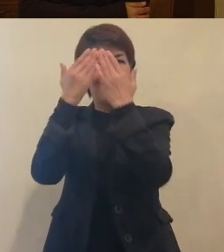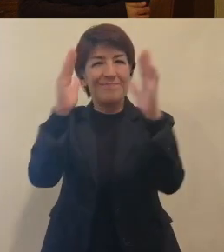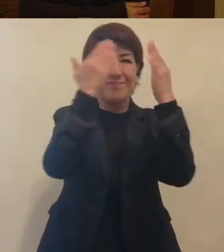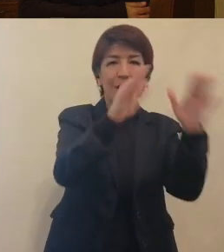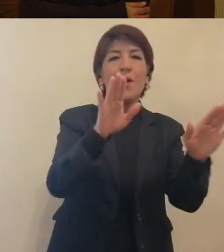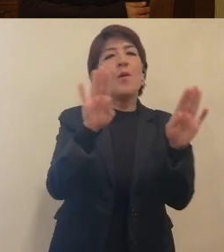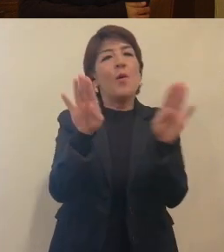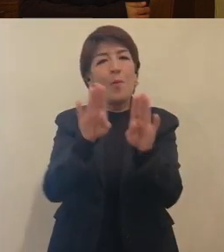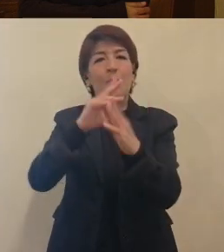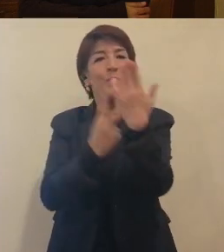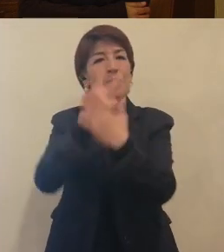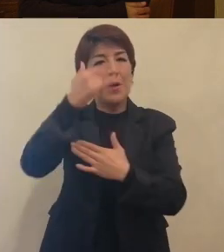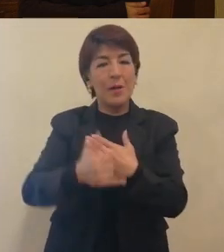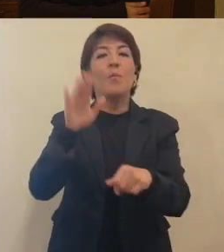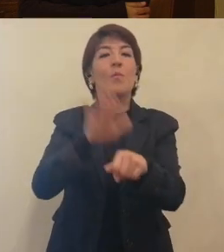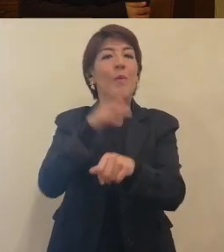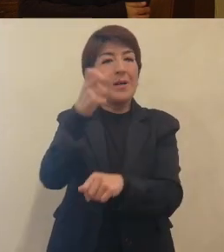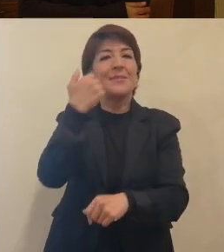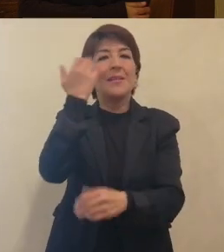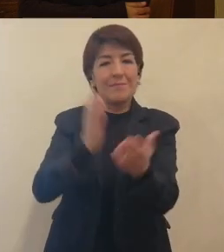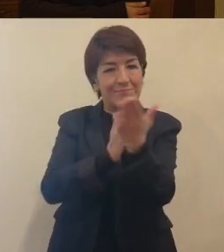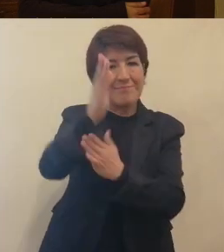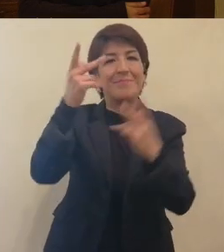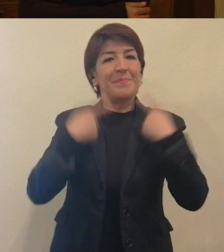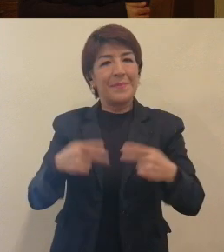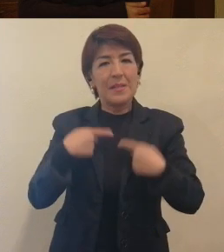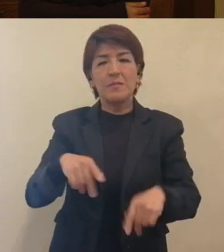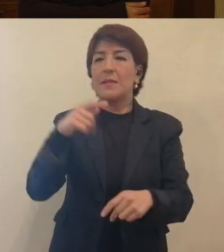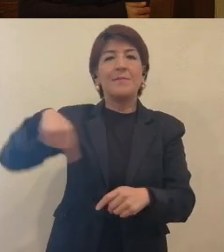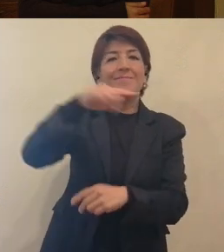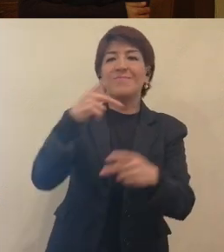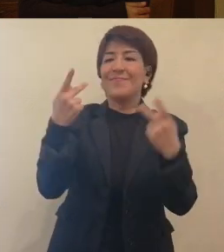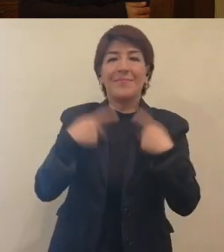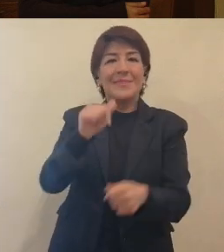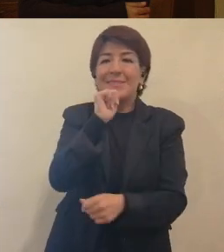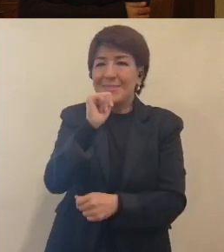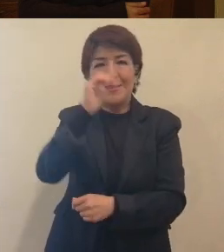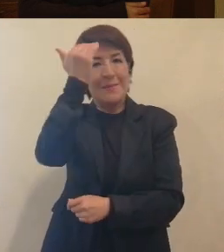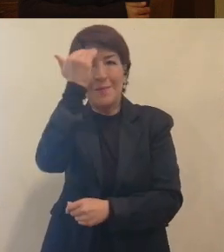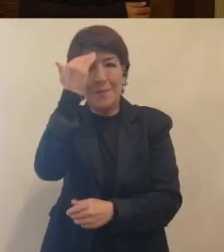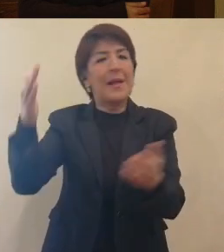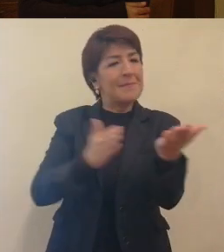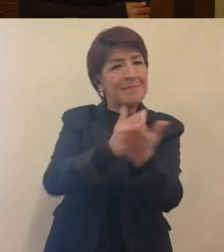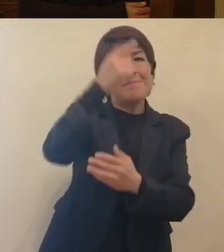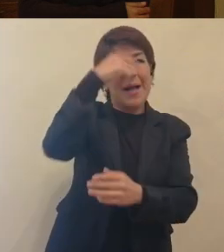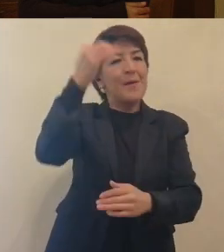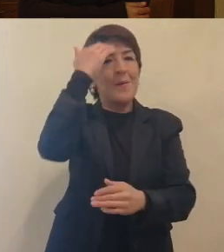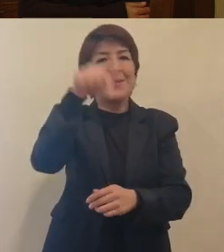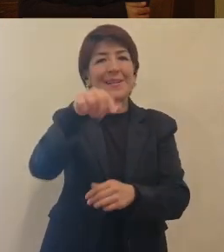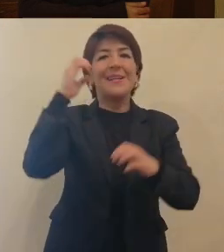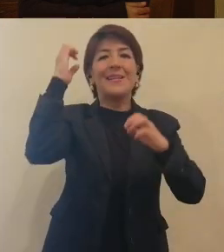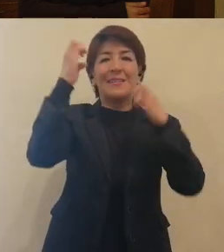proyectos. Y por eso queremos visualizar, queremos que la gente que no conoce conozca, que esta